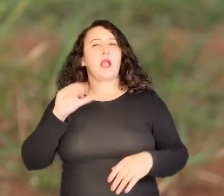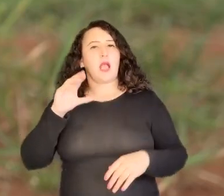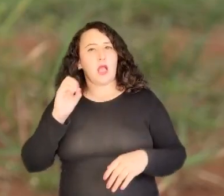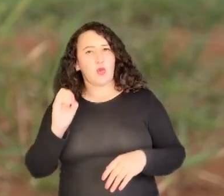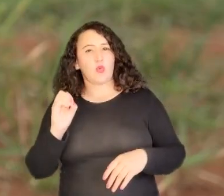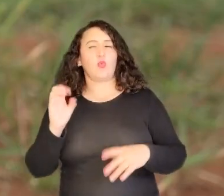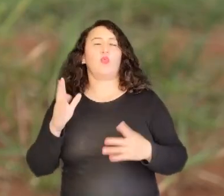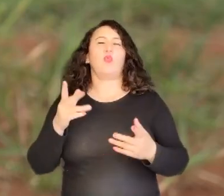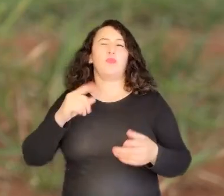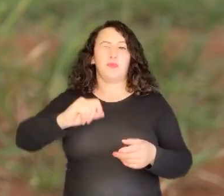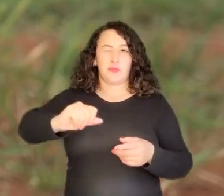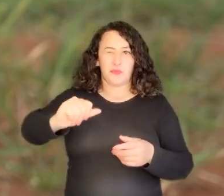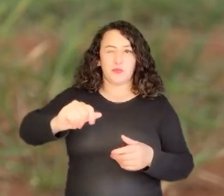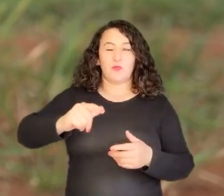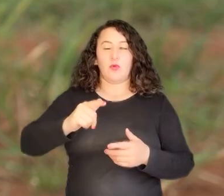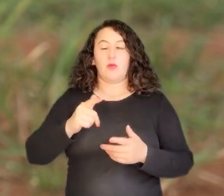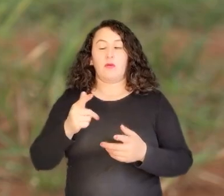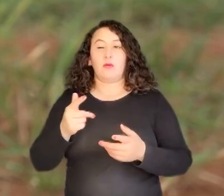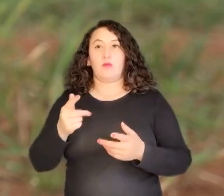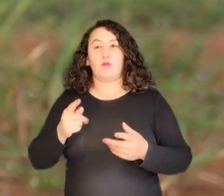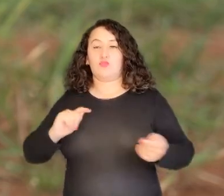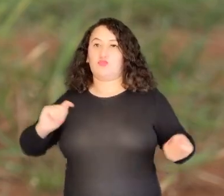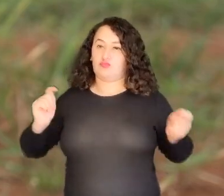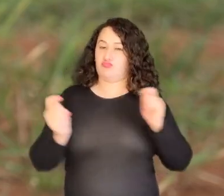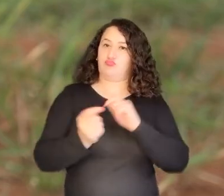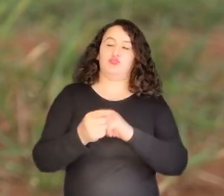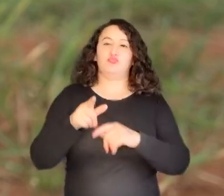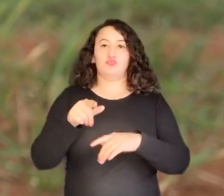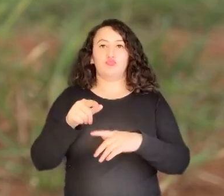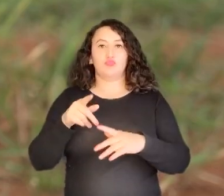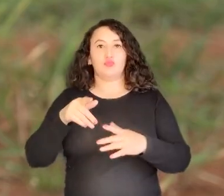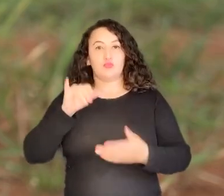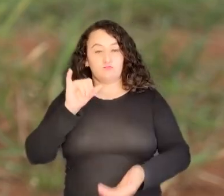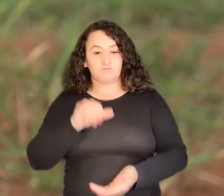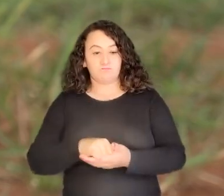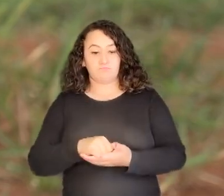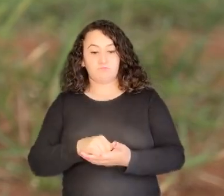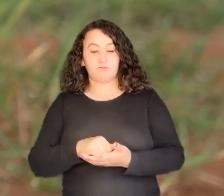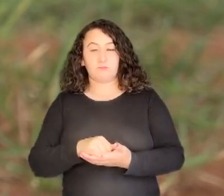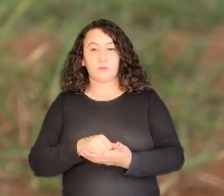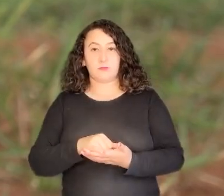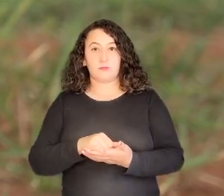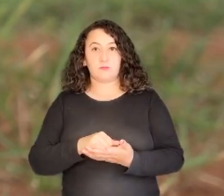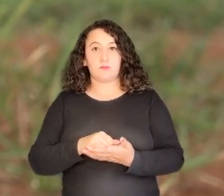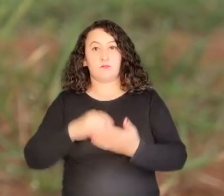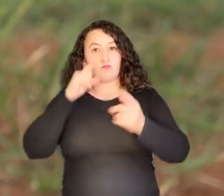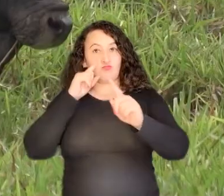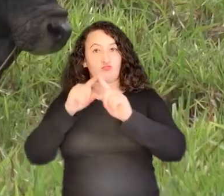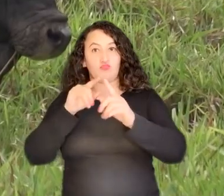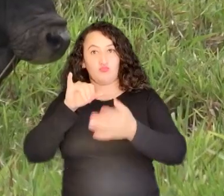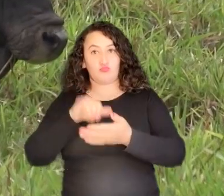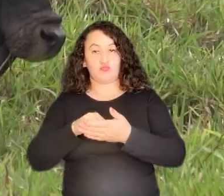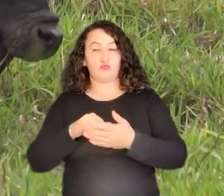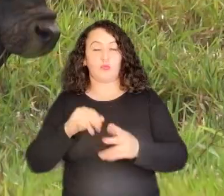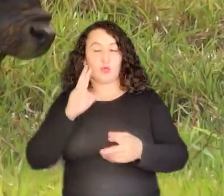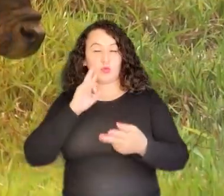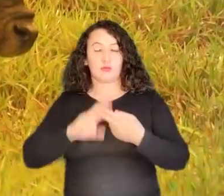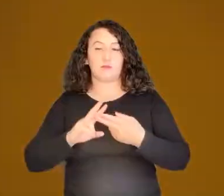en los cítricos, dándole un giro de pronto a ese aspecto que se conocía.